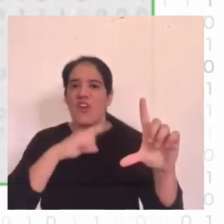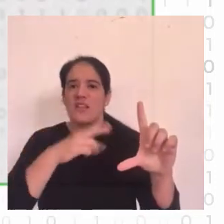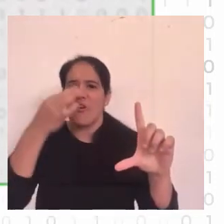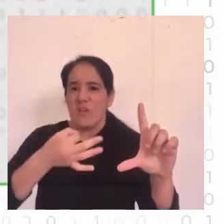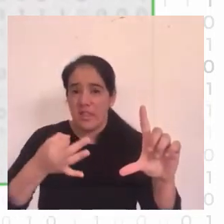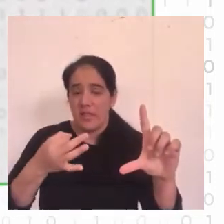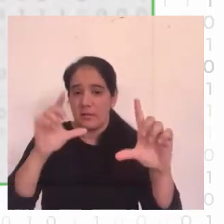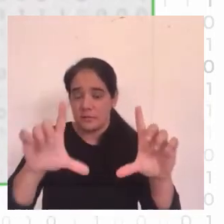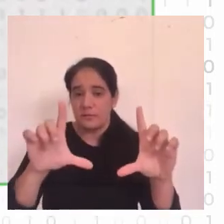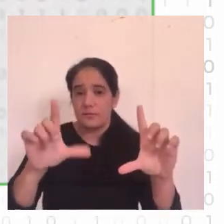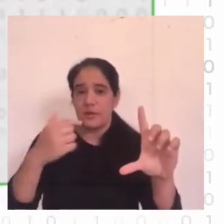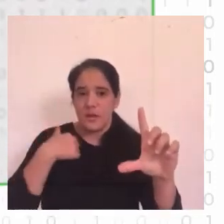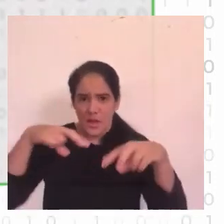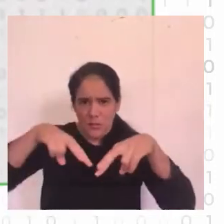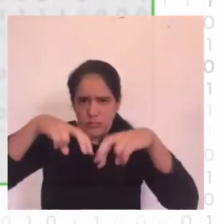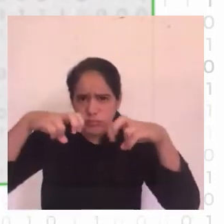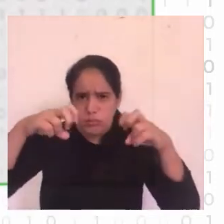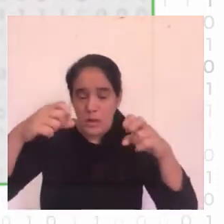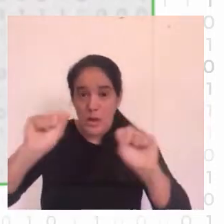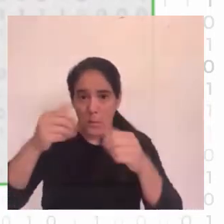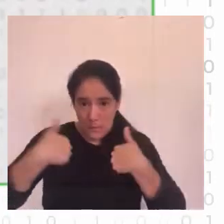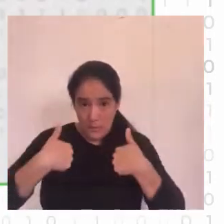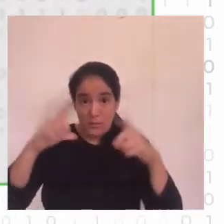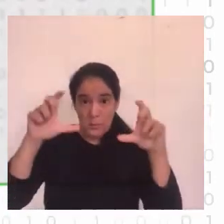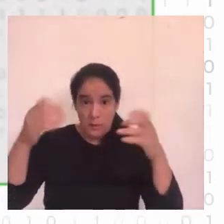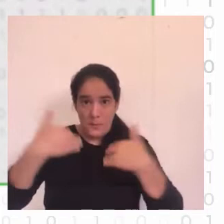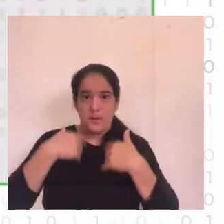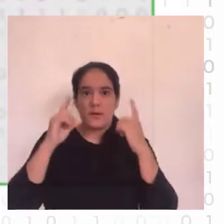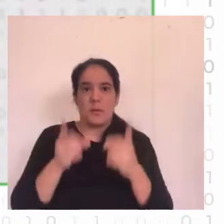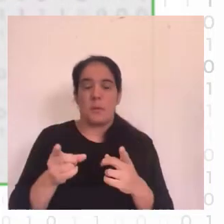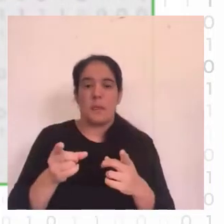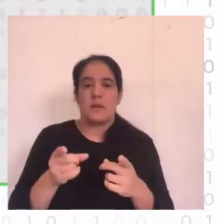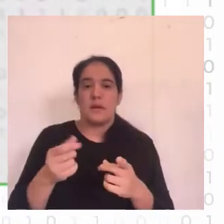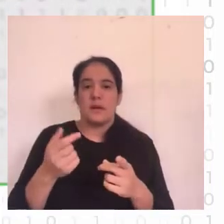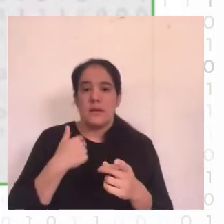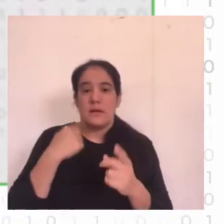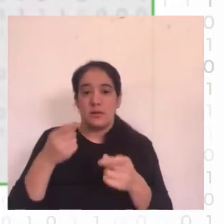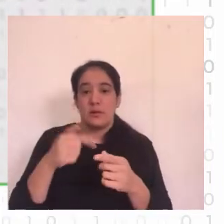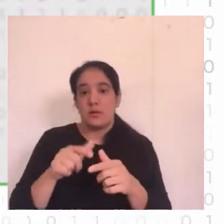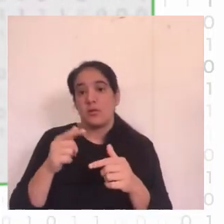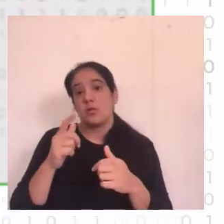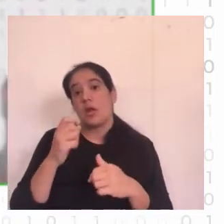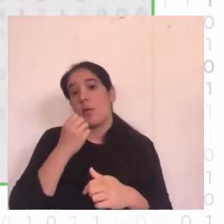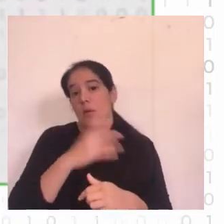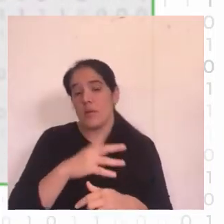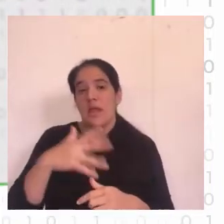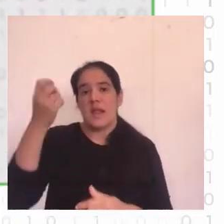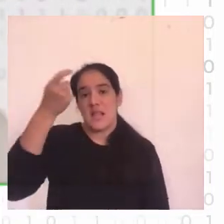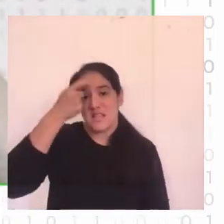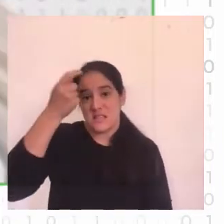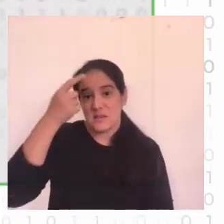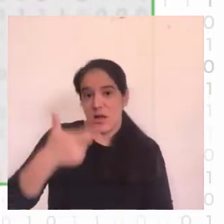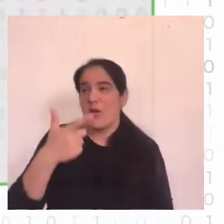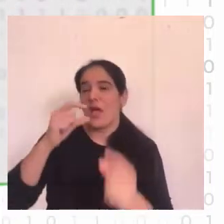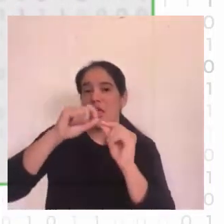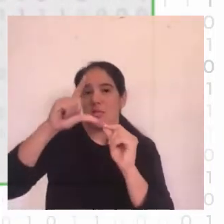podamos analizar nuestras propias imágenes también. Esto también es una de las grandes ventajas de la ciencia de datos ahora y